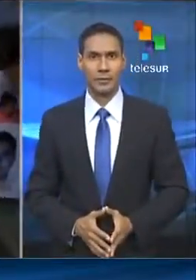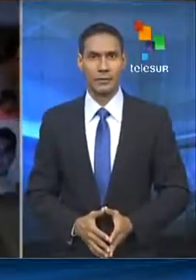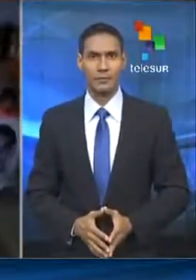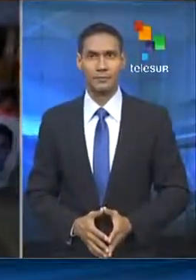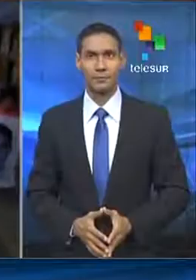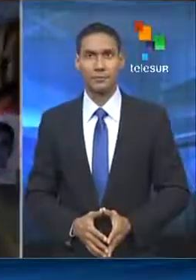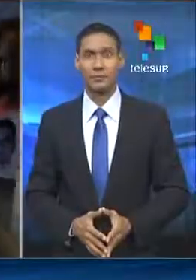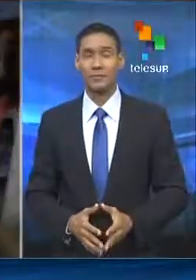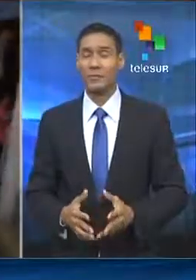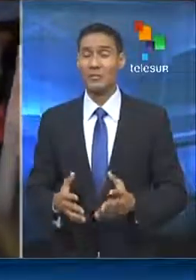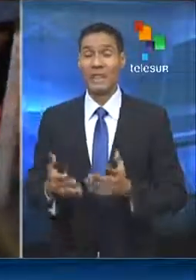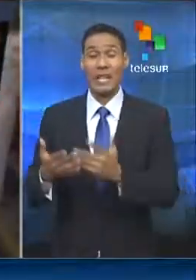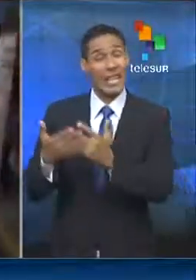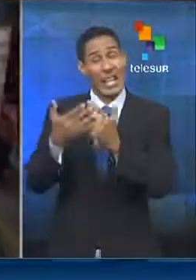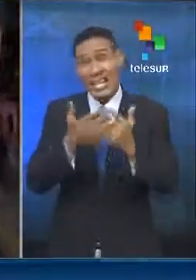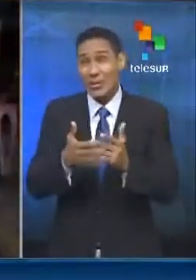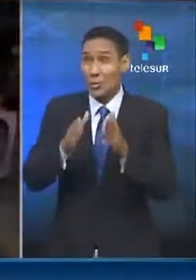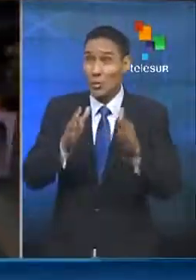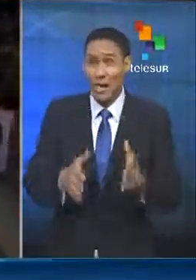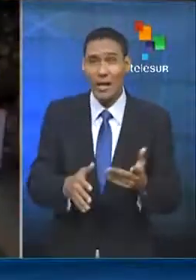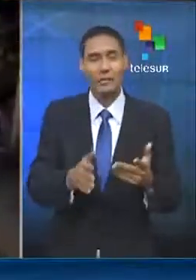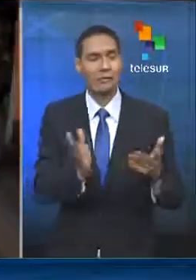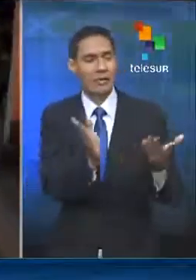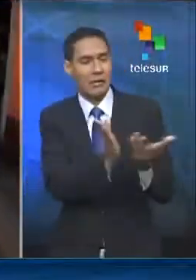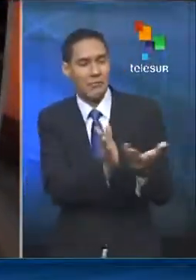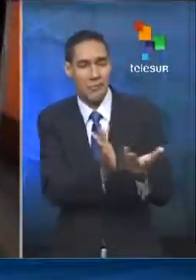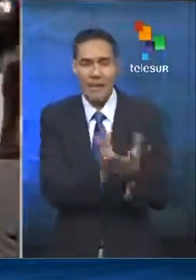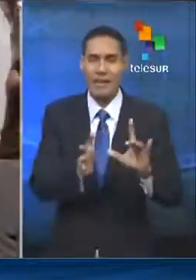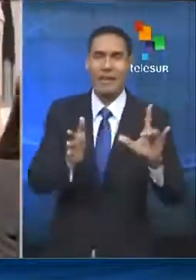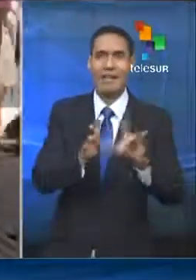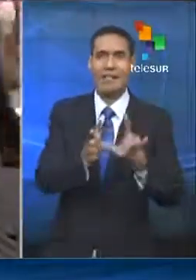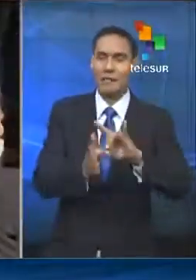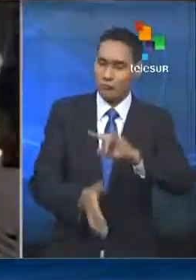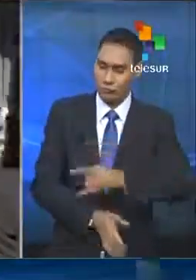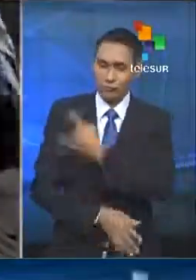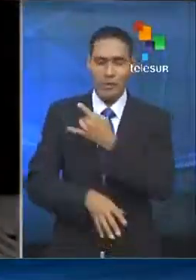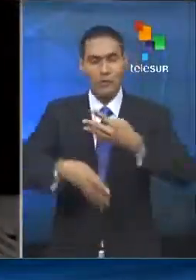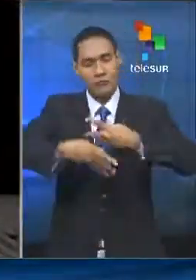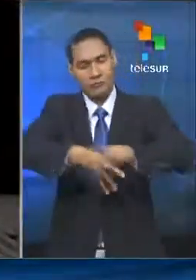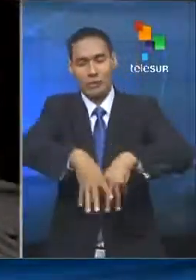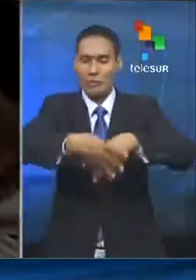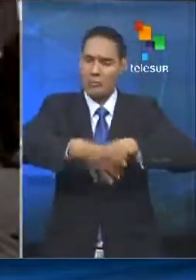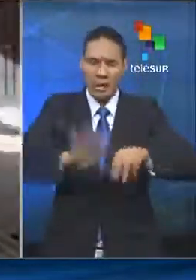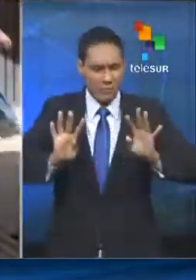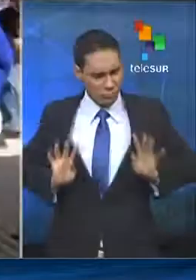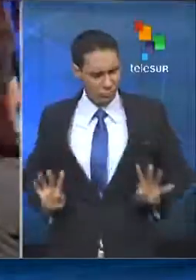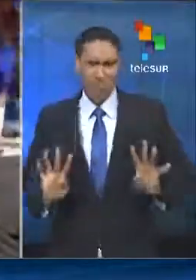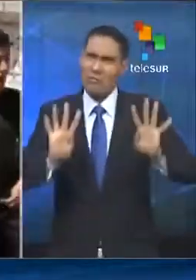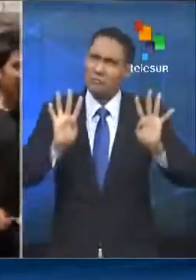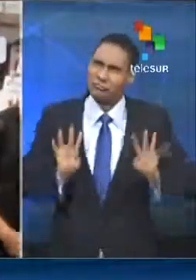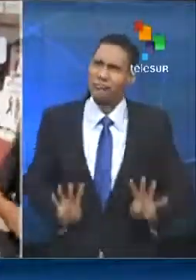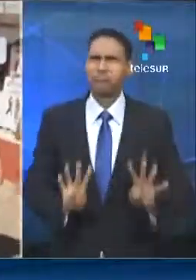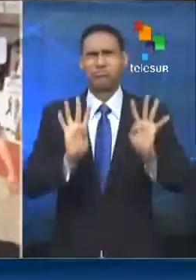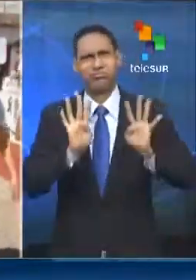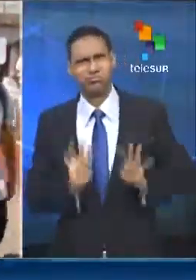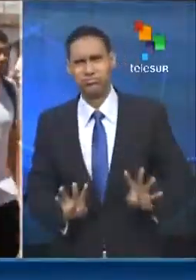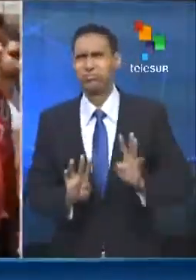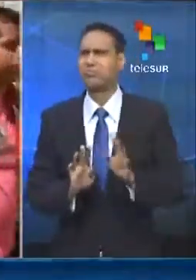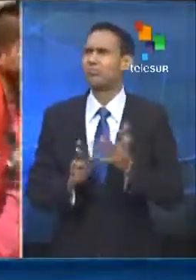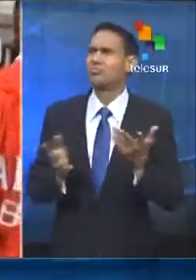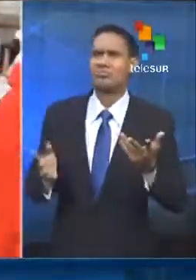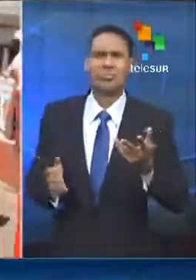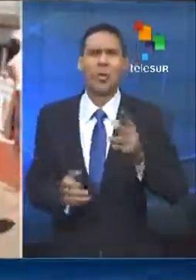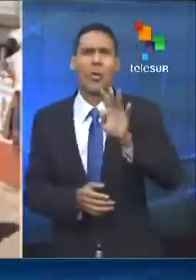Cientos de alumnos de nivel básico y superior se unieron a una marcha en el municipio de Tixla para exigir la presentación con vida de 43